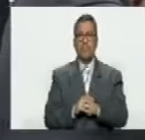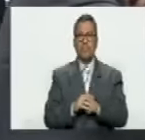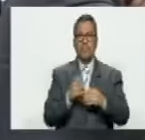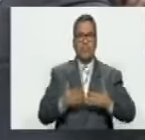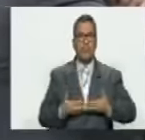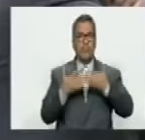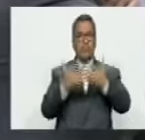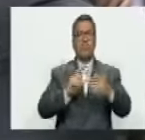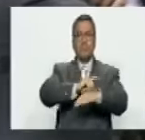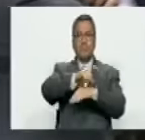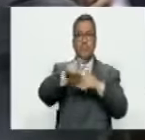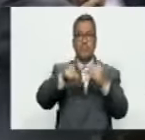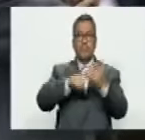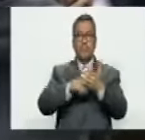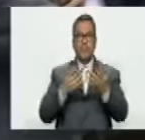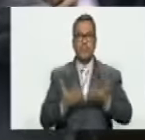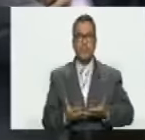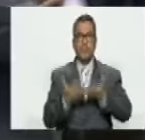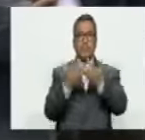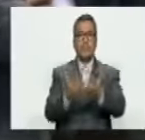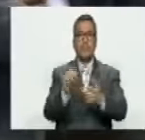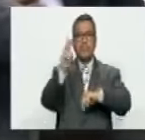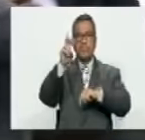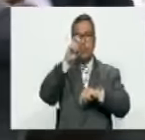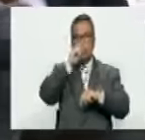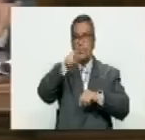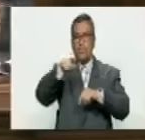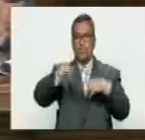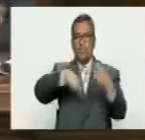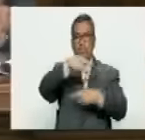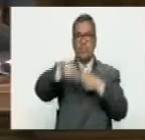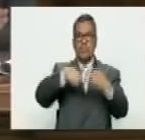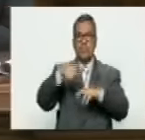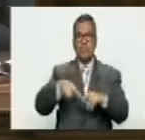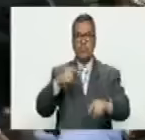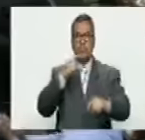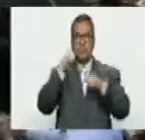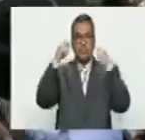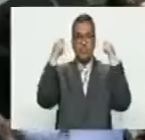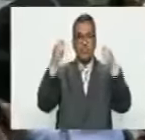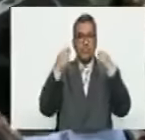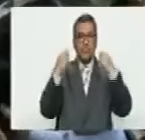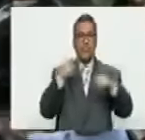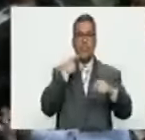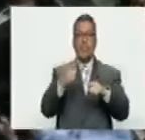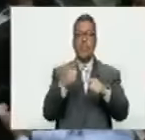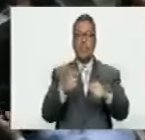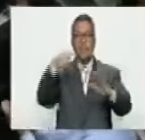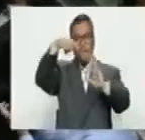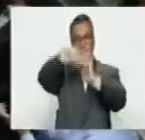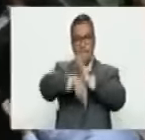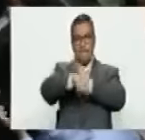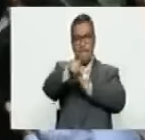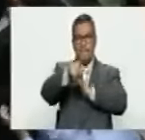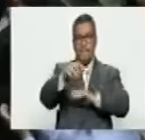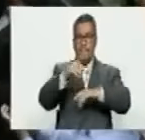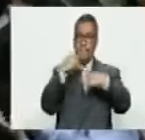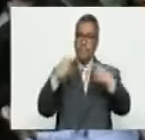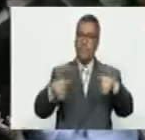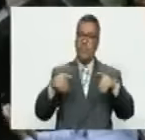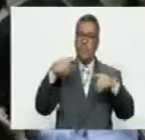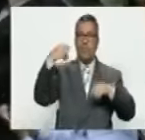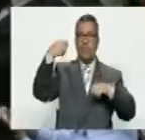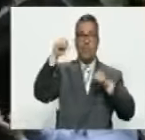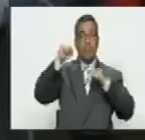ponemos totalmente a la orden para esta nueva etapa revolucionaria que reclama, que demanda mayor profundización de democracia, de